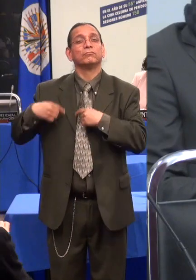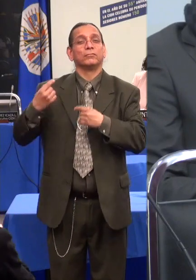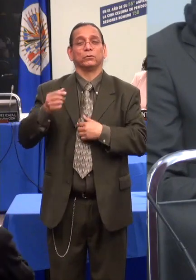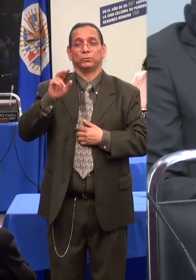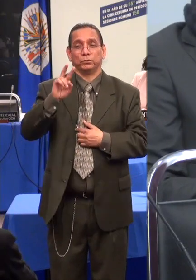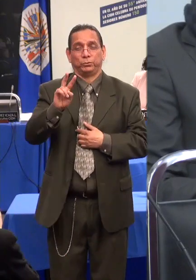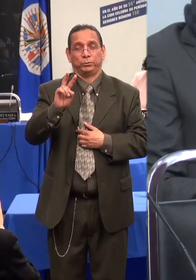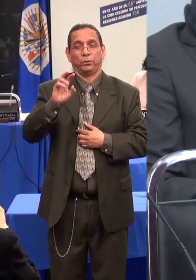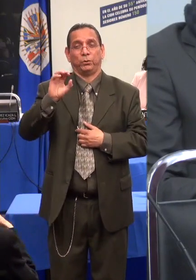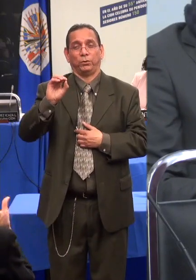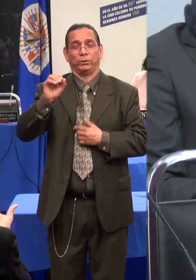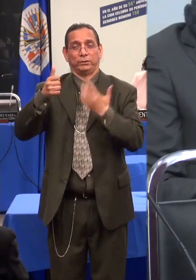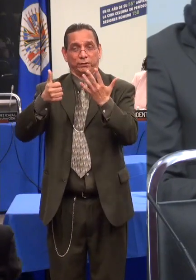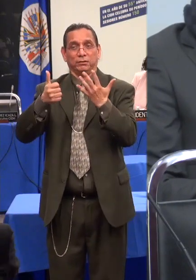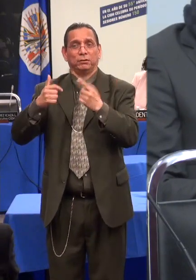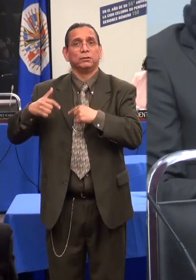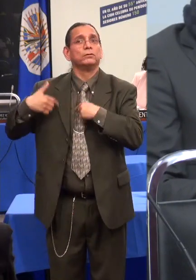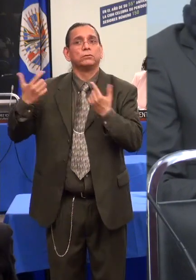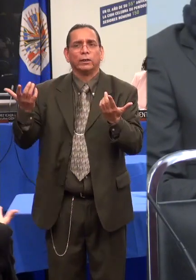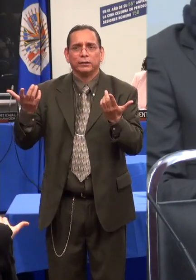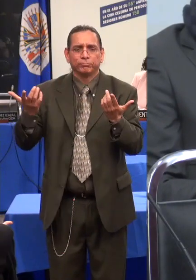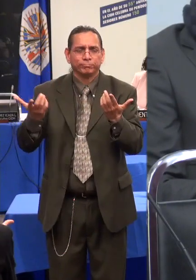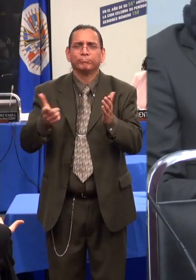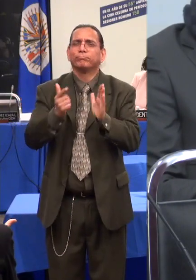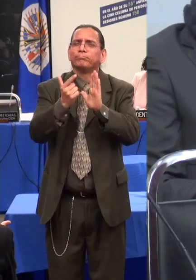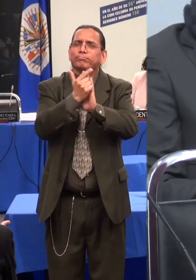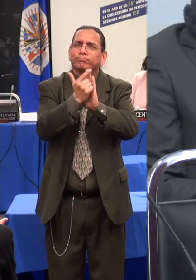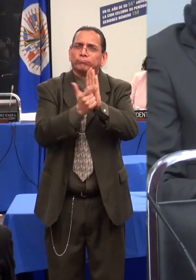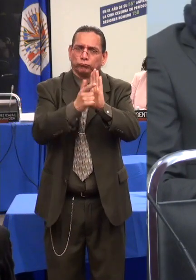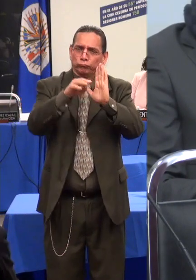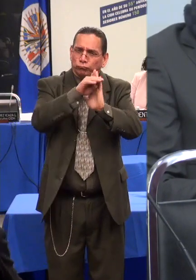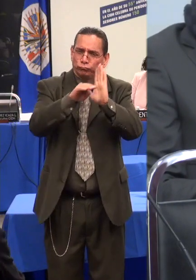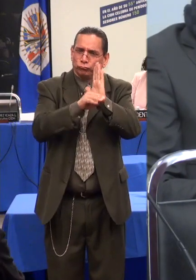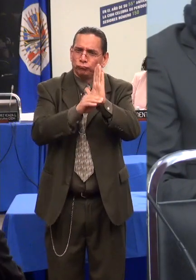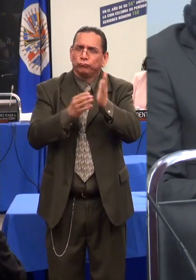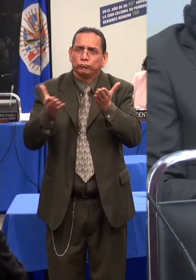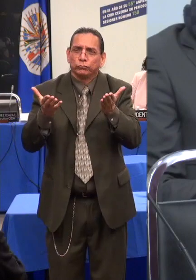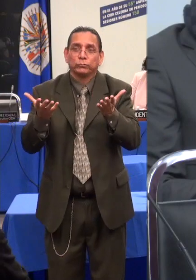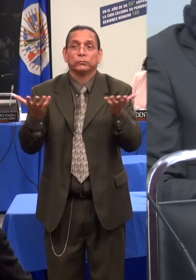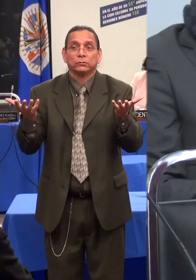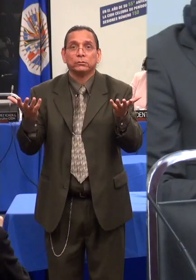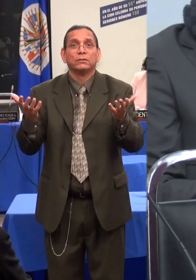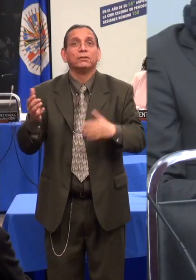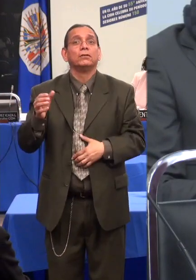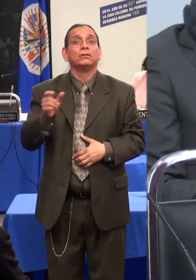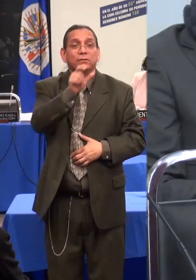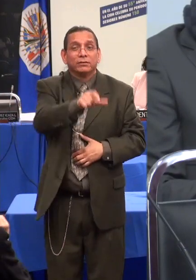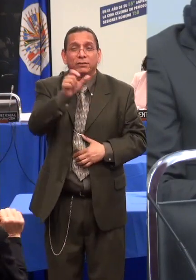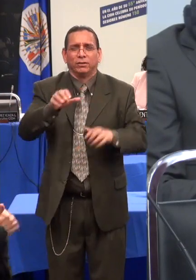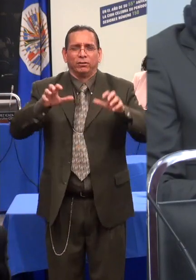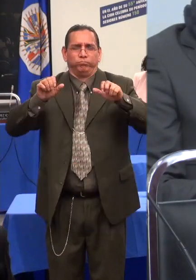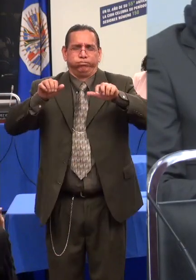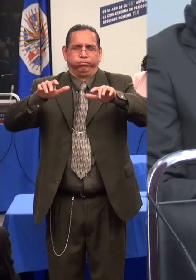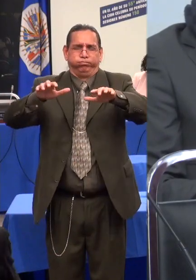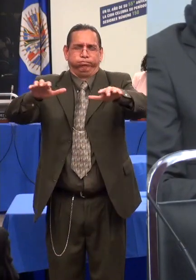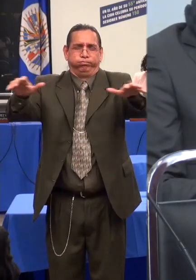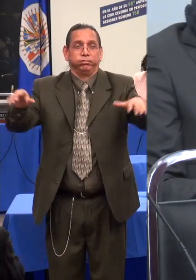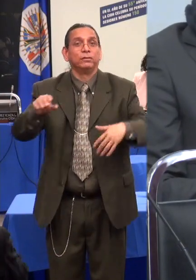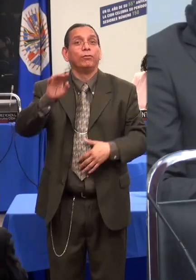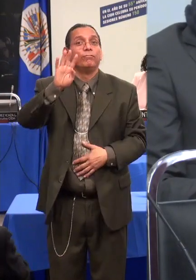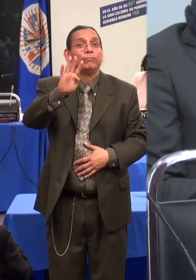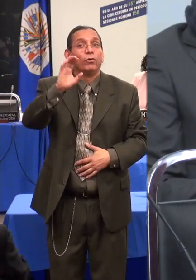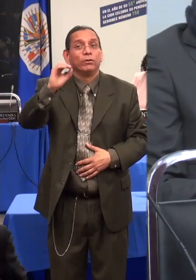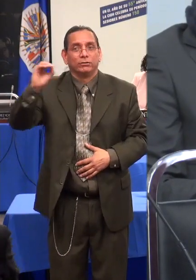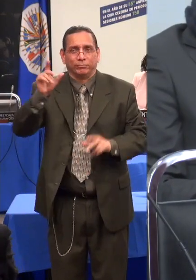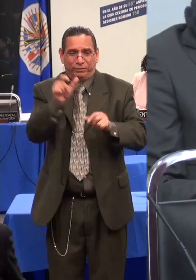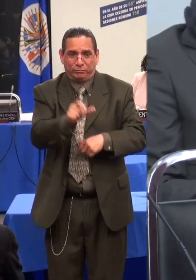personas con discapacidad y sus familias y a personas discriminadas por razón de su orientación sexual e identidad de género. En PAIS